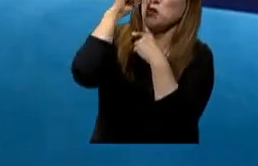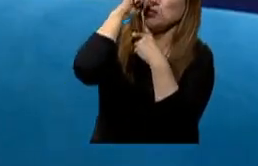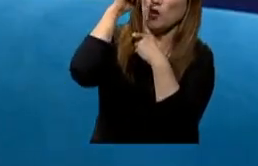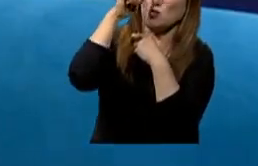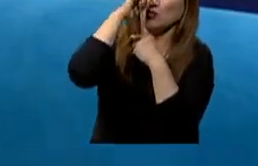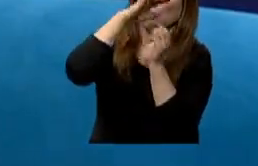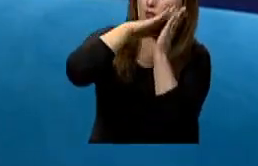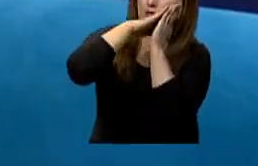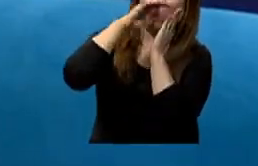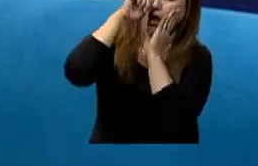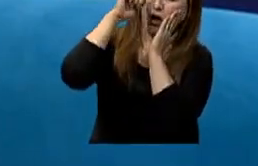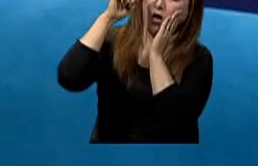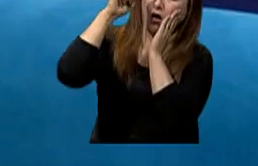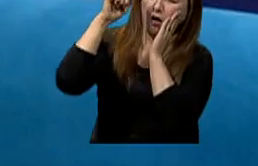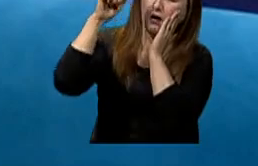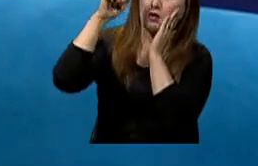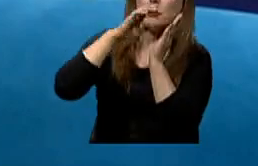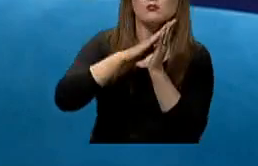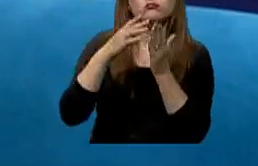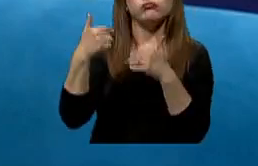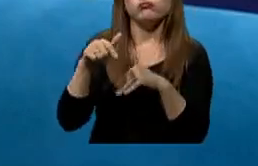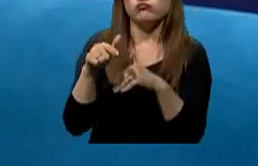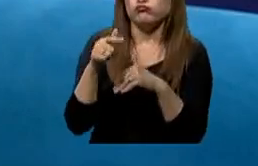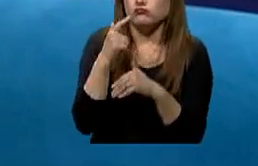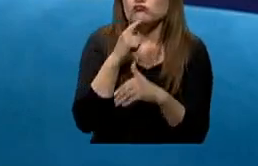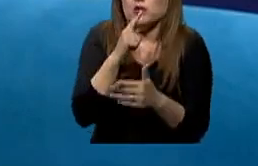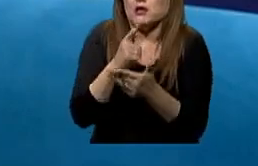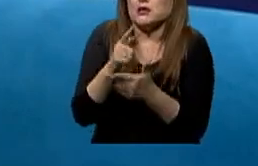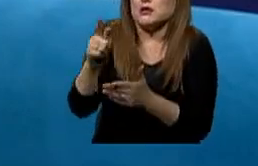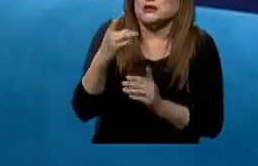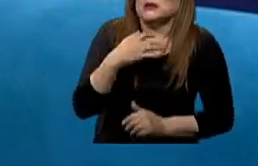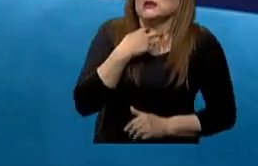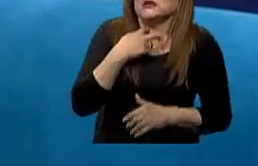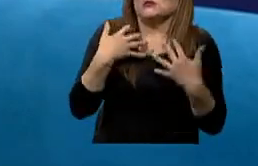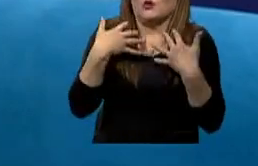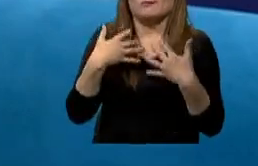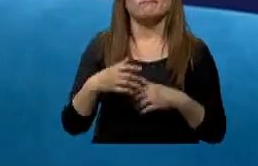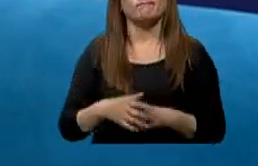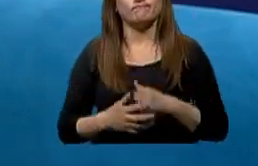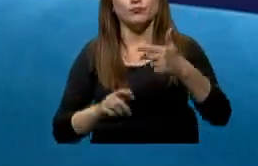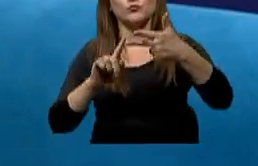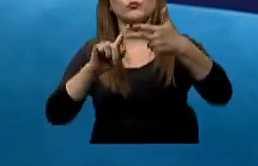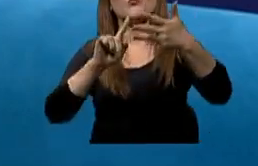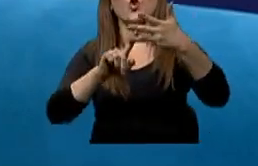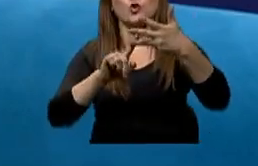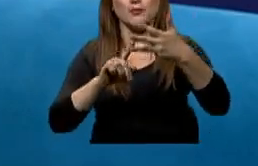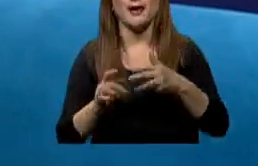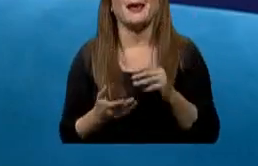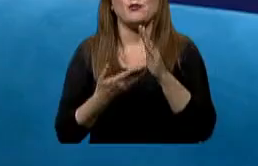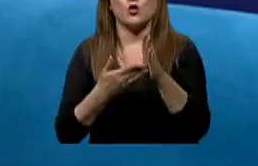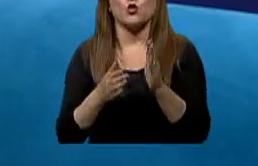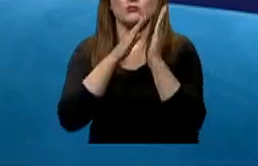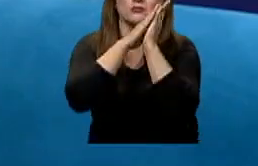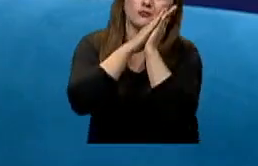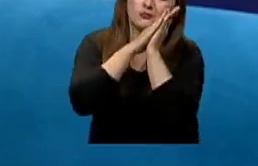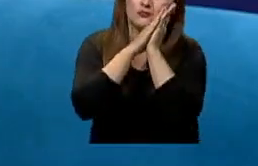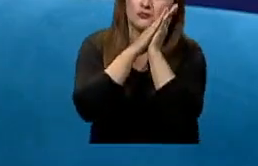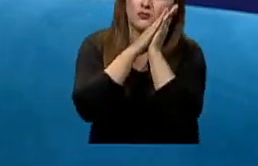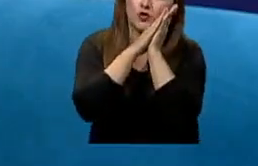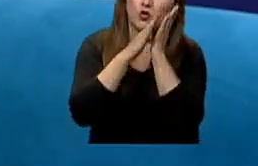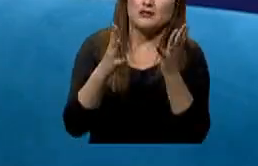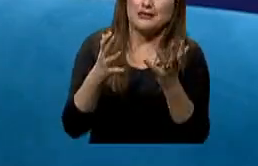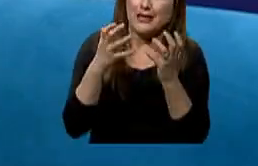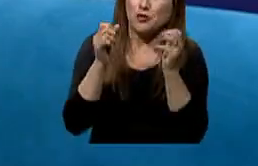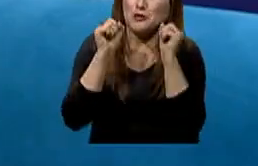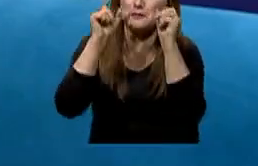Y hay otro síntoma, porque la narcolepsia es una tétrada de síntomas, que es la parálisis del sueño, es decir, el